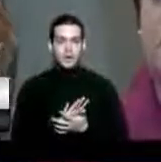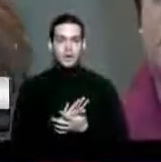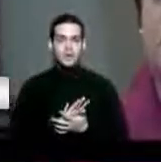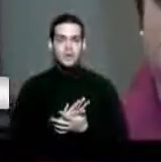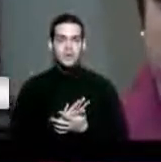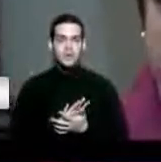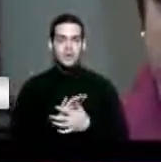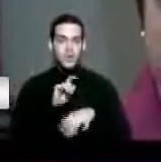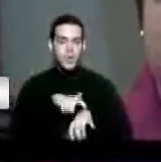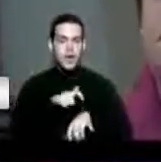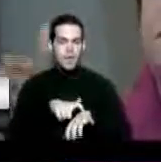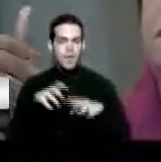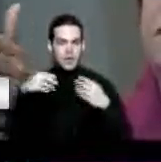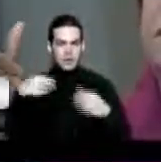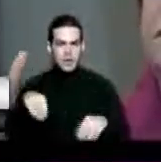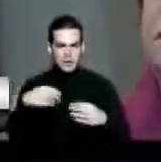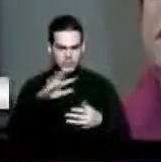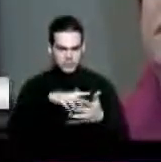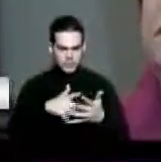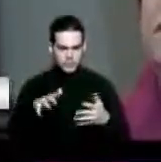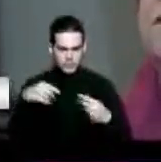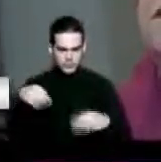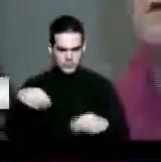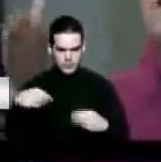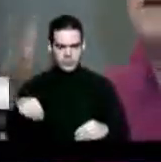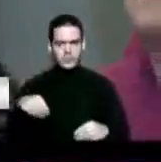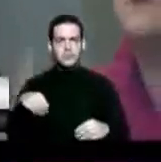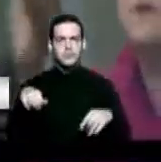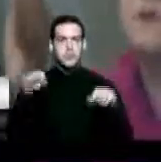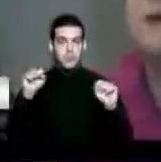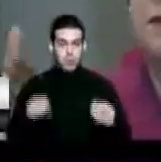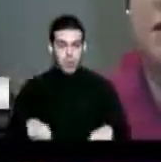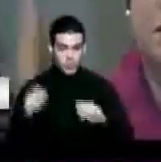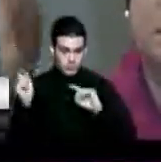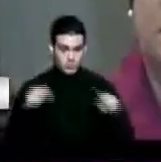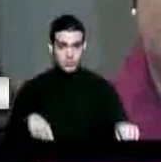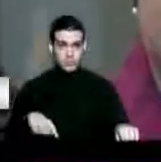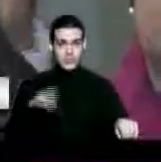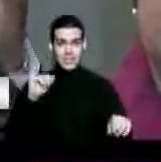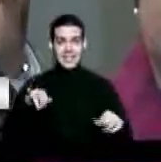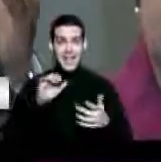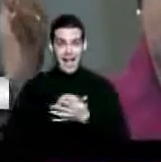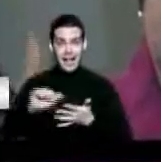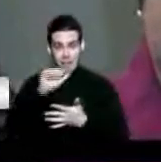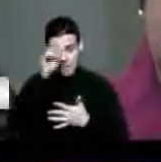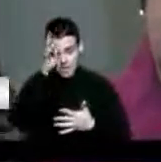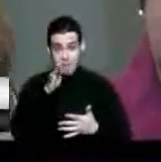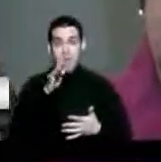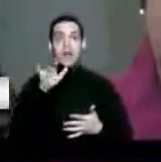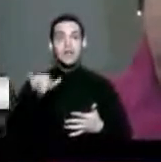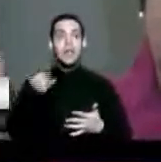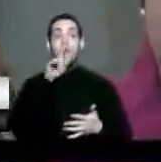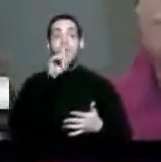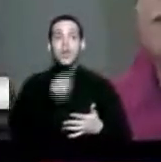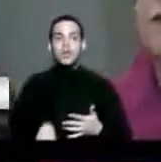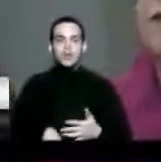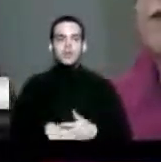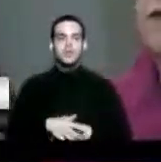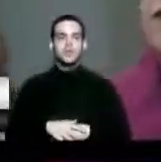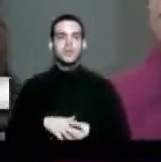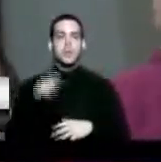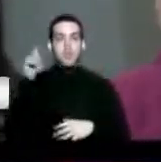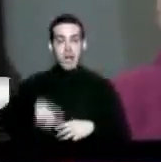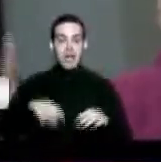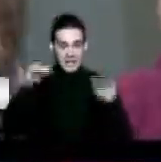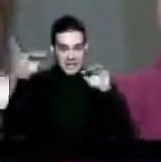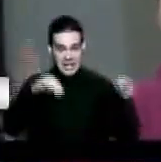flexibles, para que nuestros padres participen. Y literalmente la Academia de Padres es una Academia de Padres. Hay que enseñar